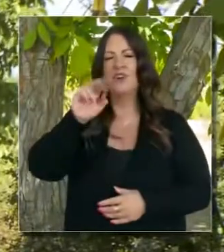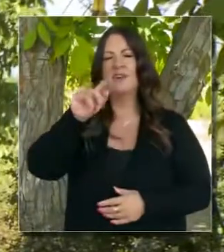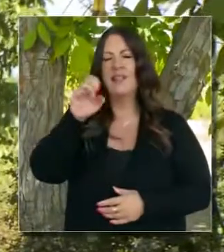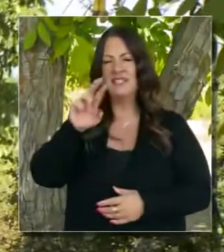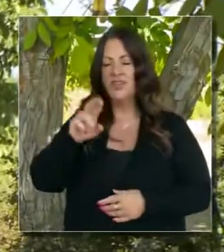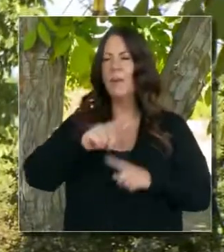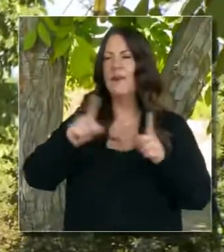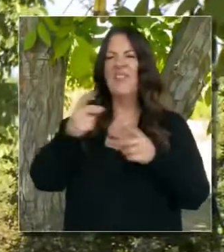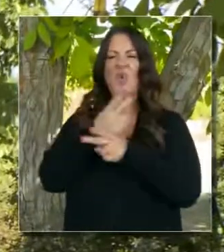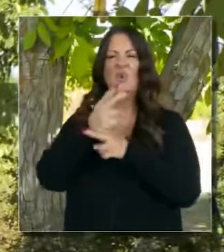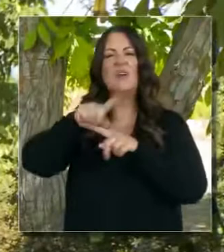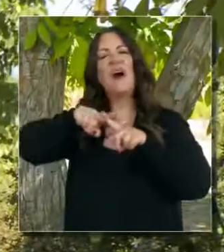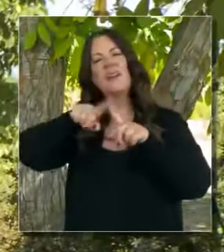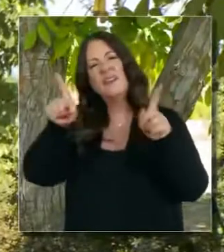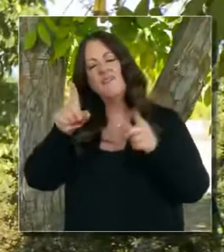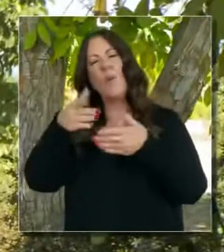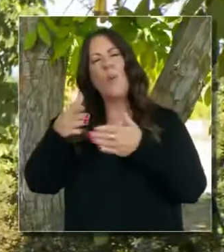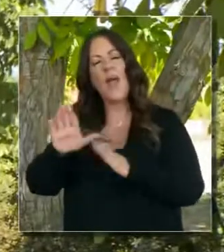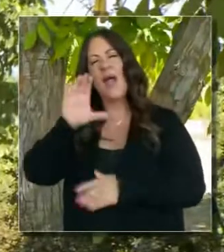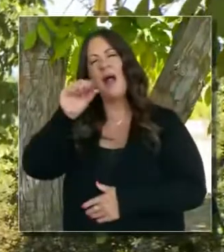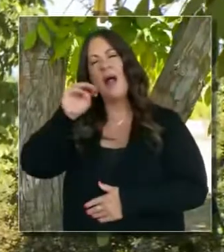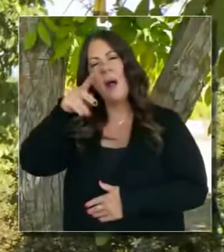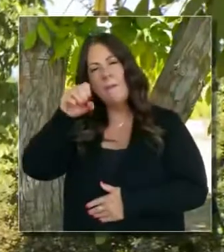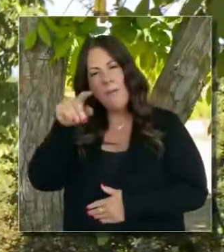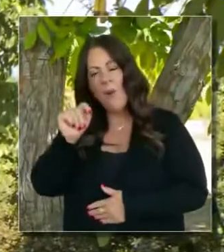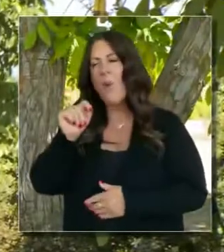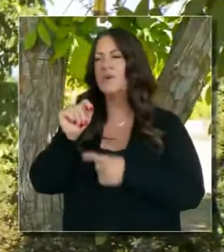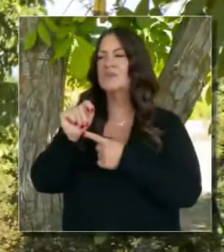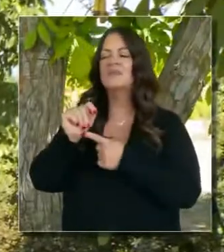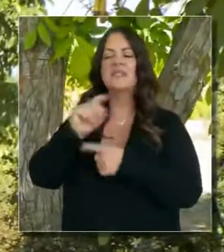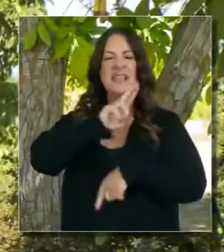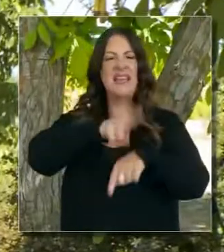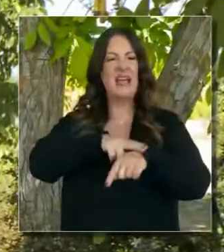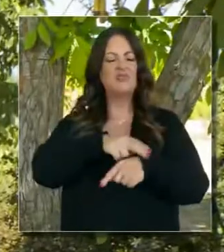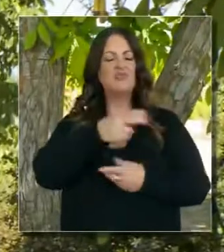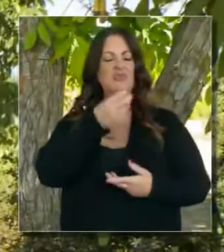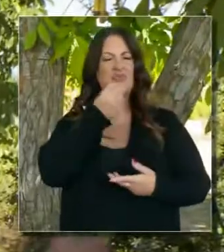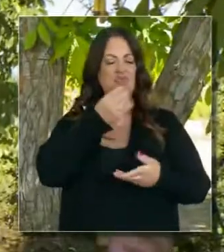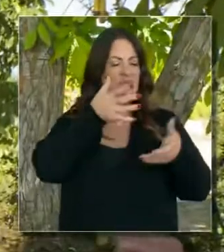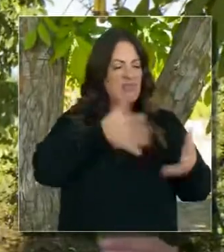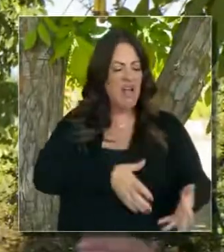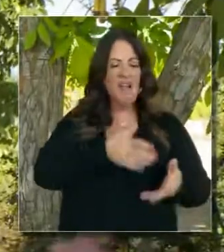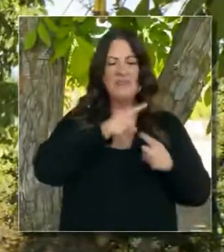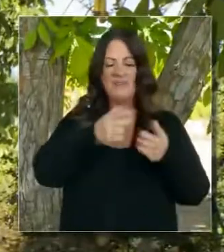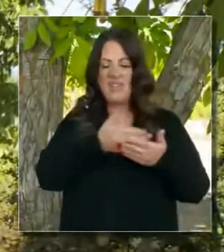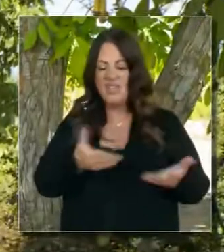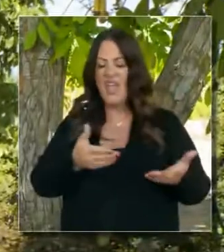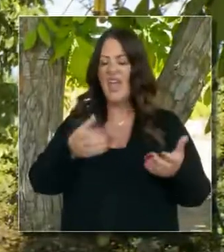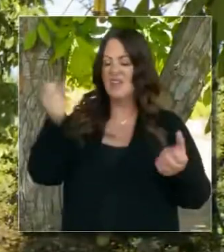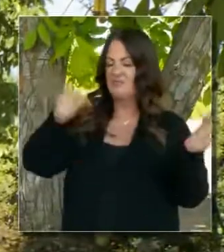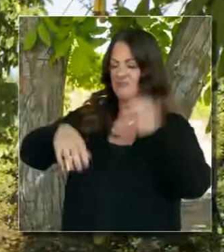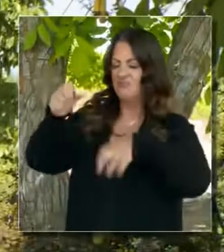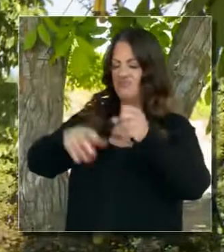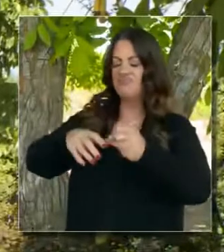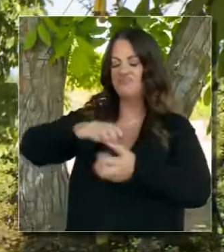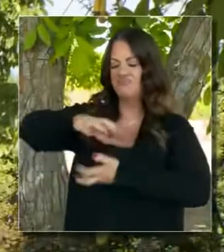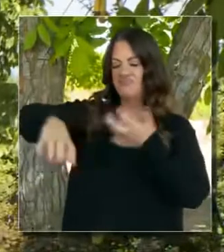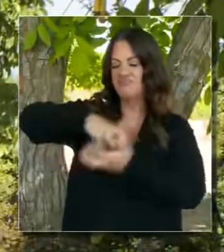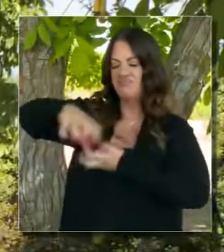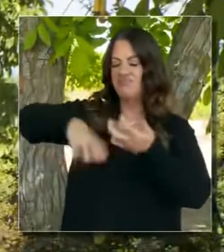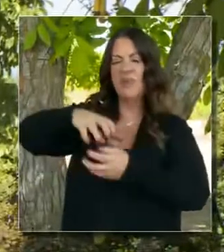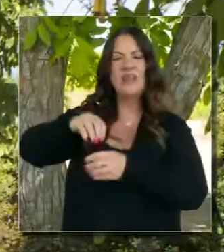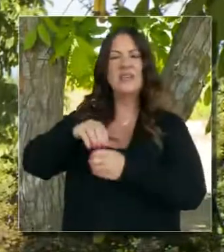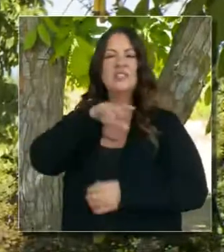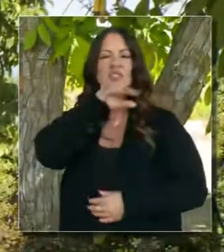climático no solo es de emisiones de gases de invernadero, de los escapes de los vehículos, sino es una